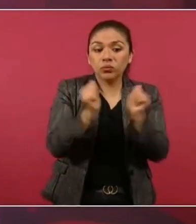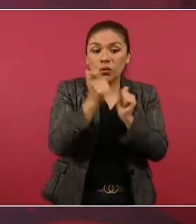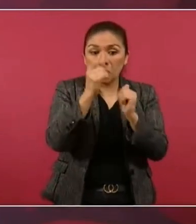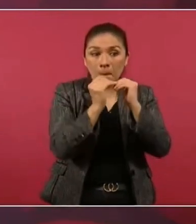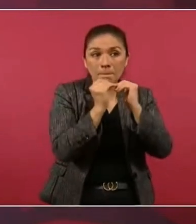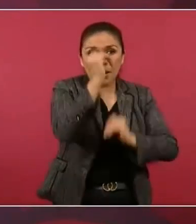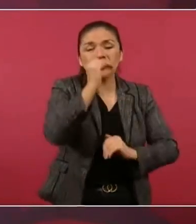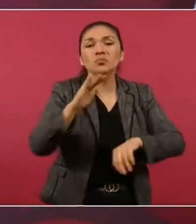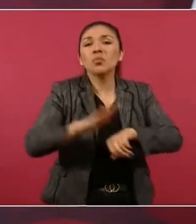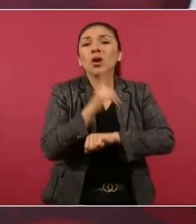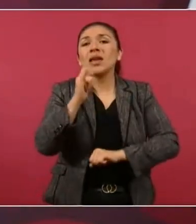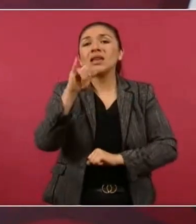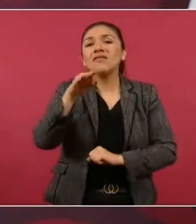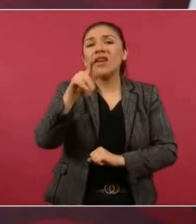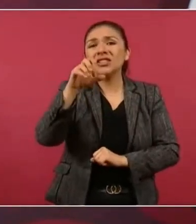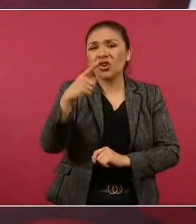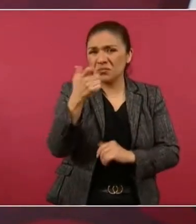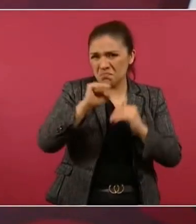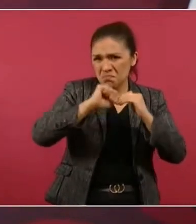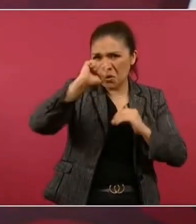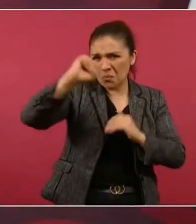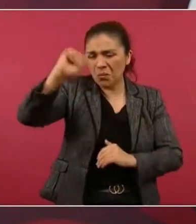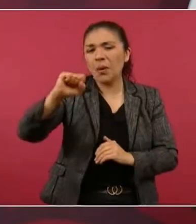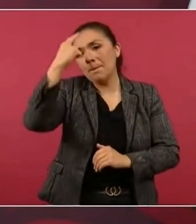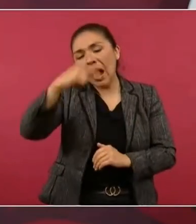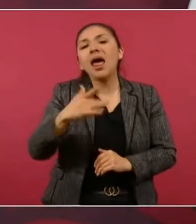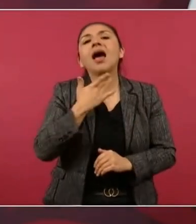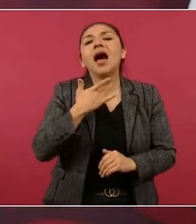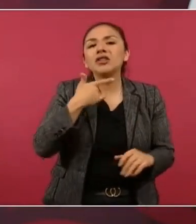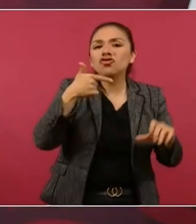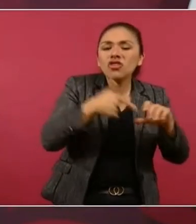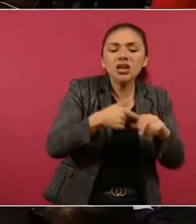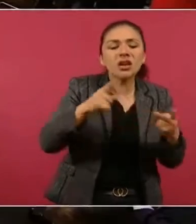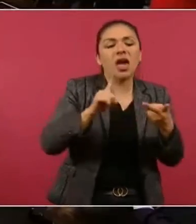en gasolinas, en diésel,